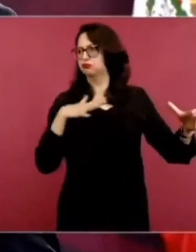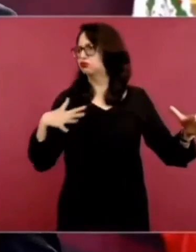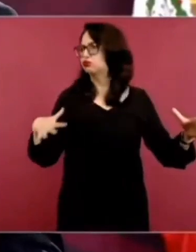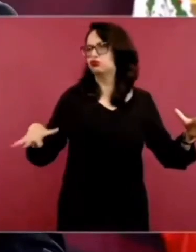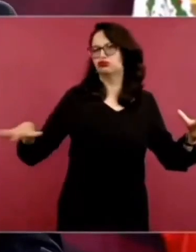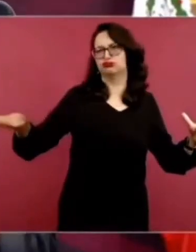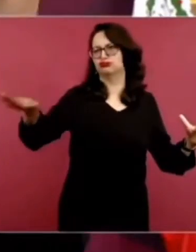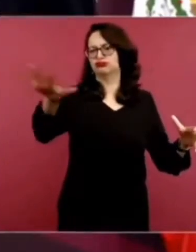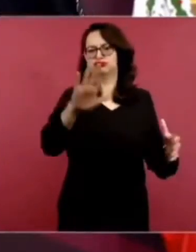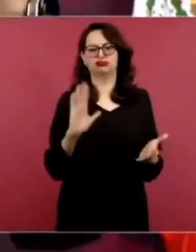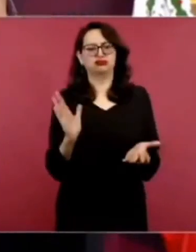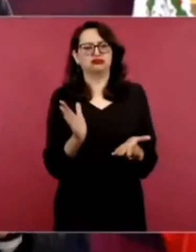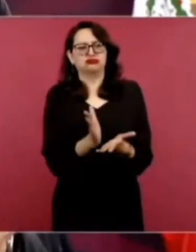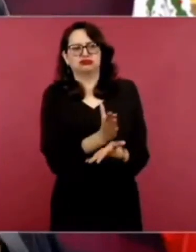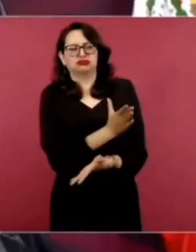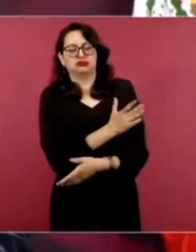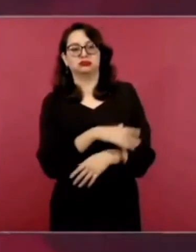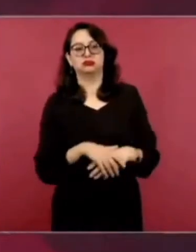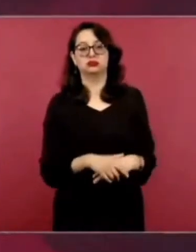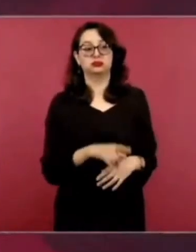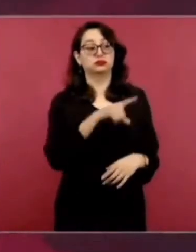se polariza.